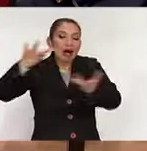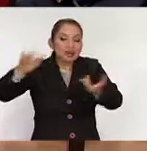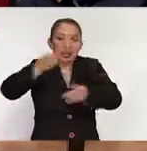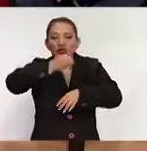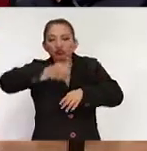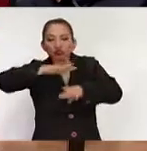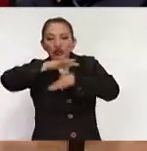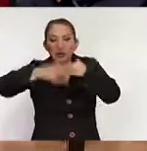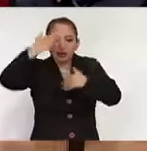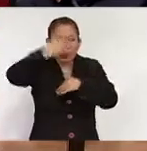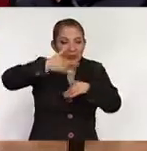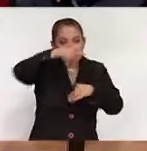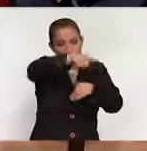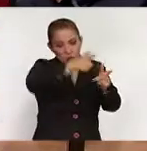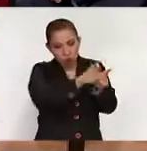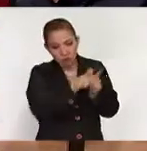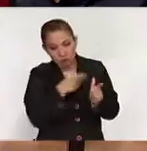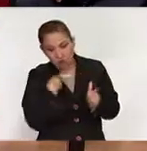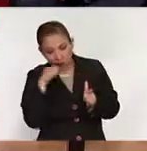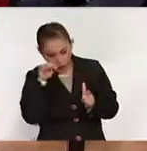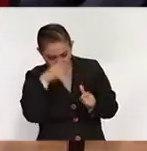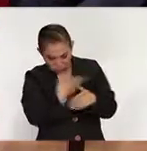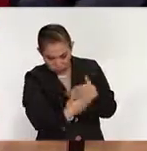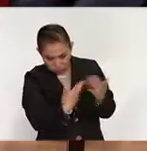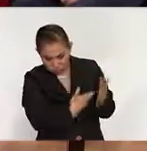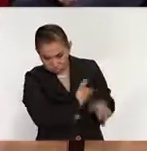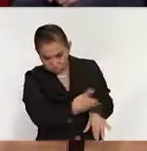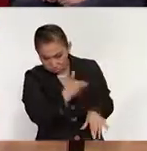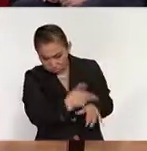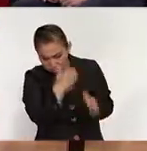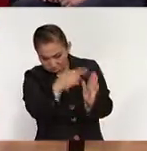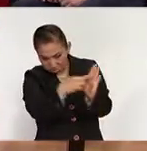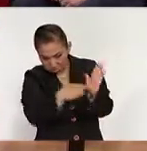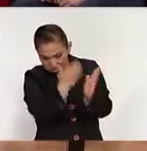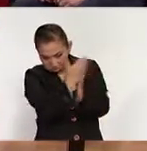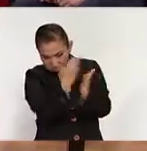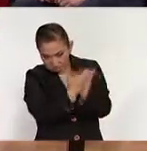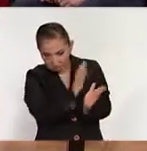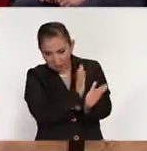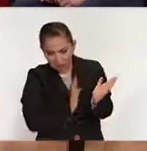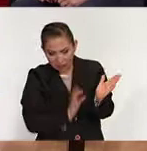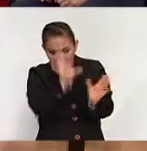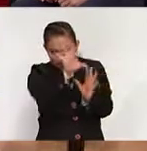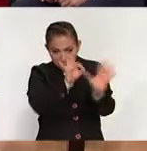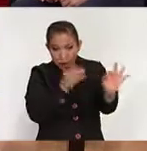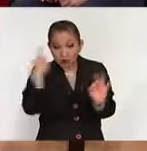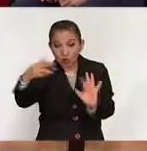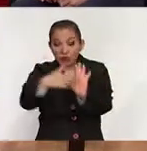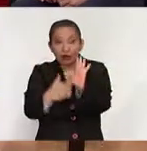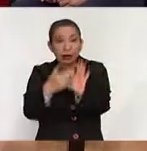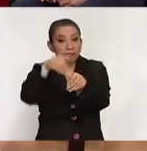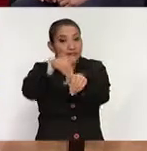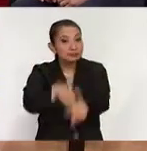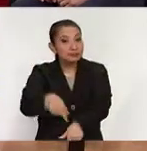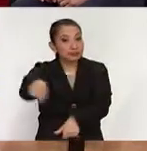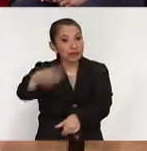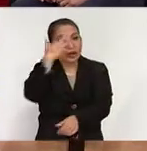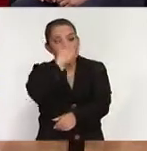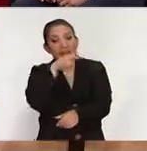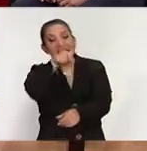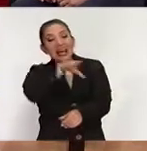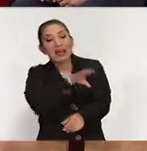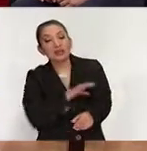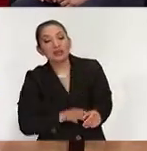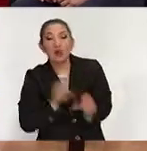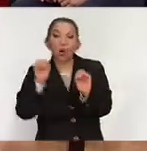revisar que los partidos políticos lleven los procesos y procedimientos de elección de candidaturas bajo el régimen democrático revisar que los